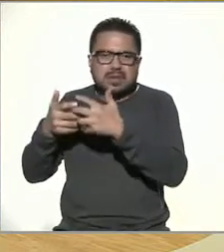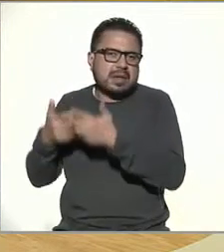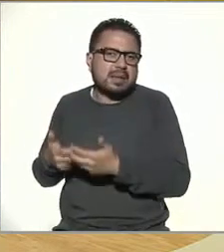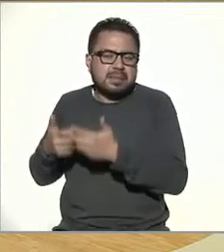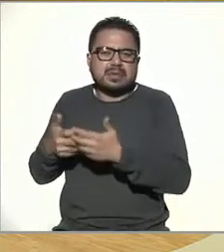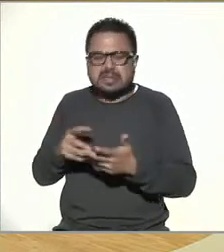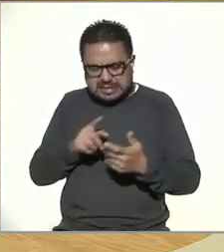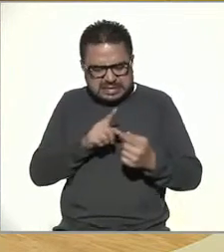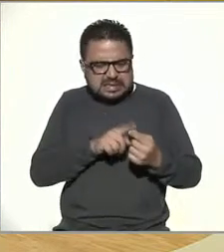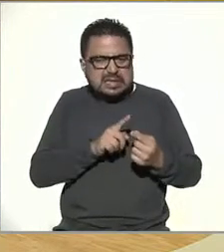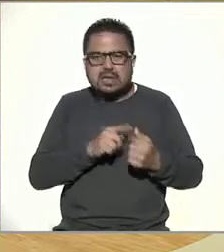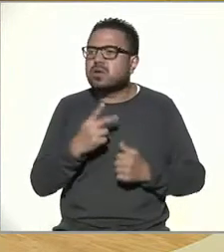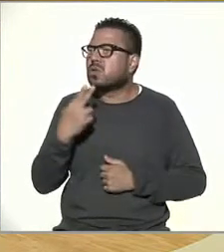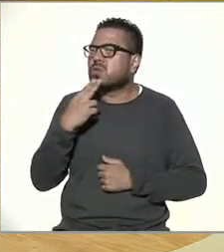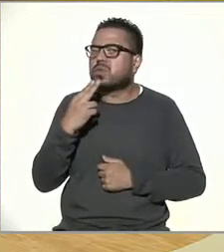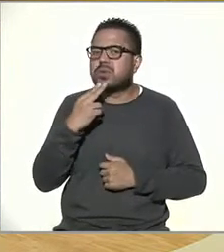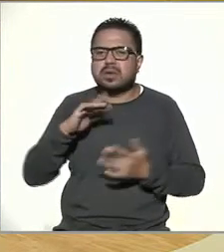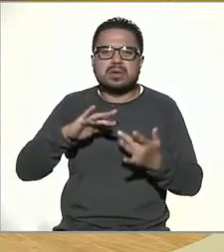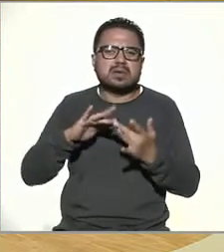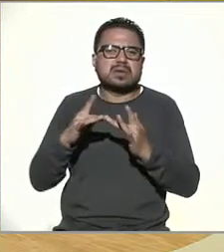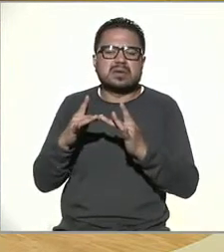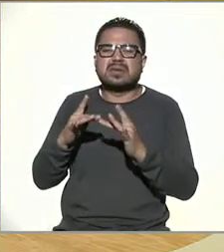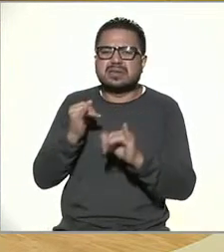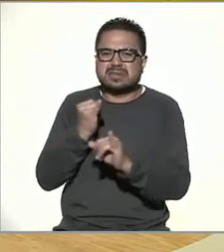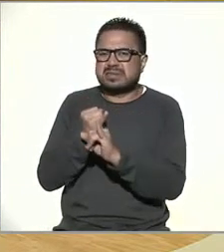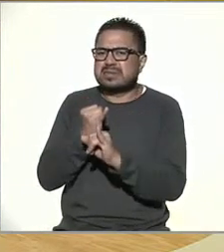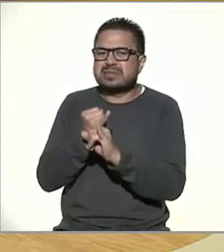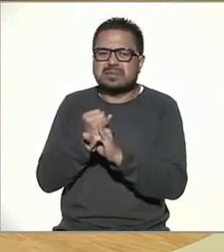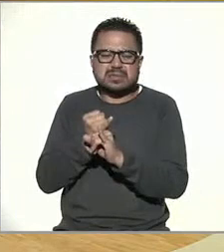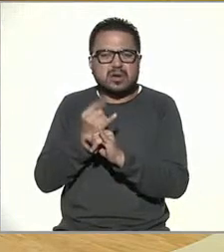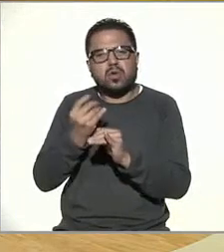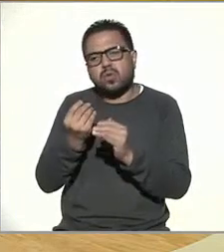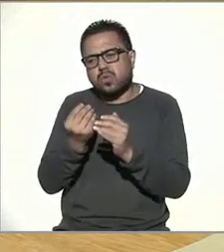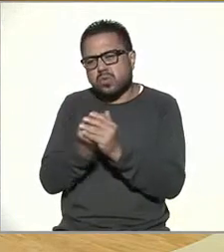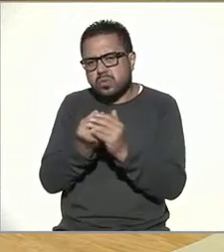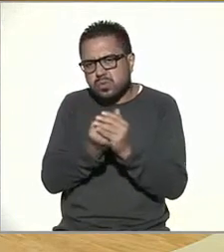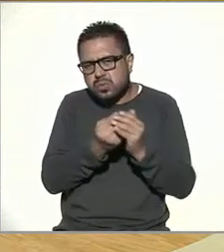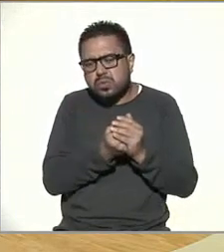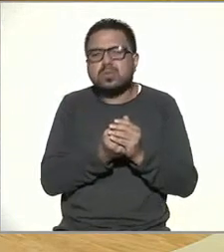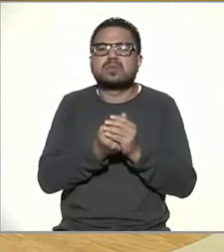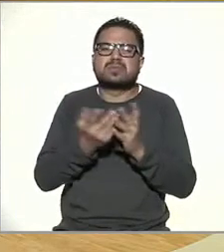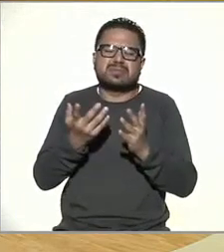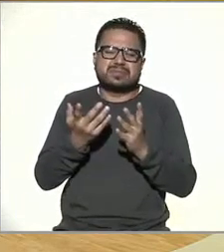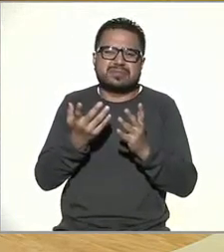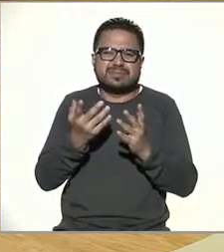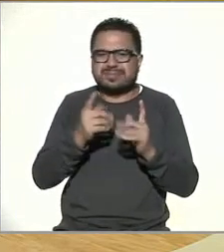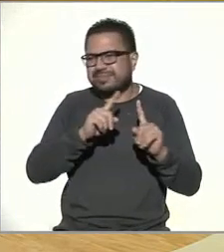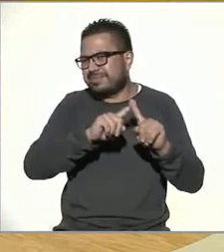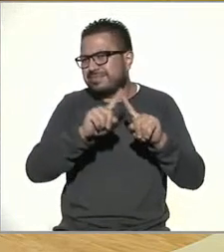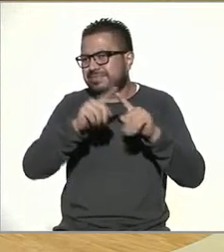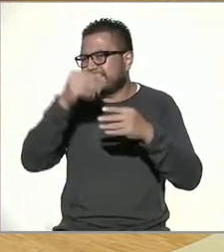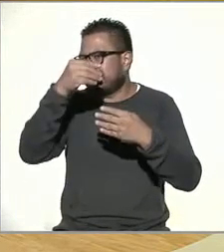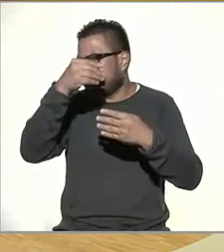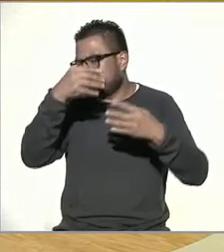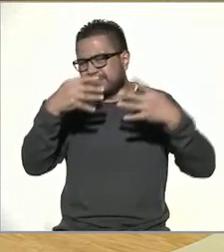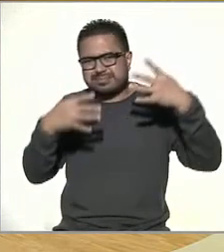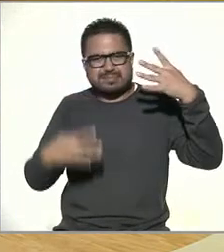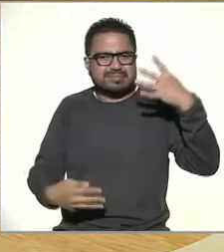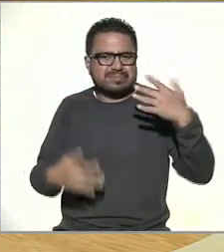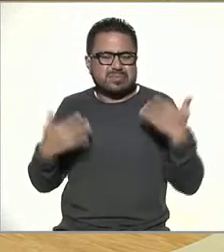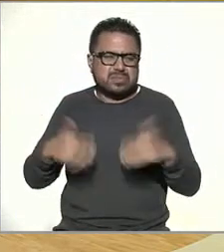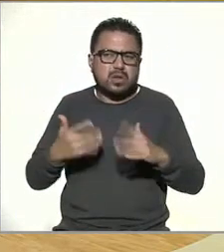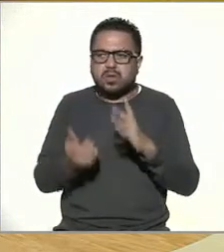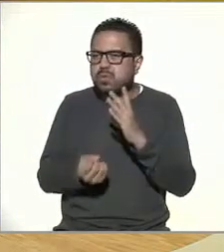quienes utilizaron las redes también para tomar cursos, actualizarse, en fin, tener una